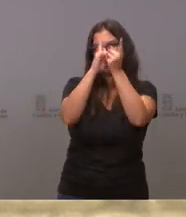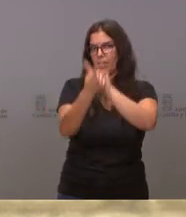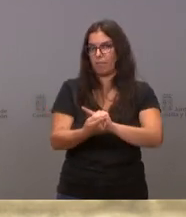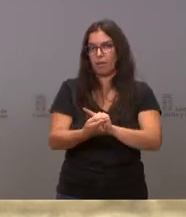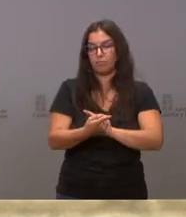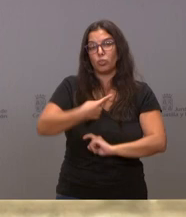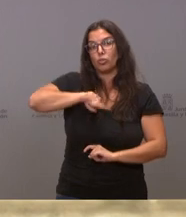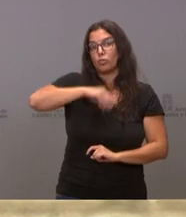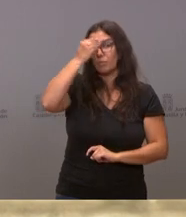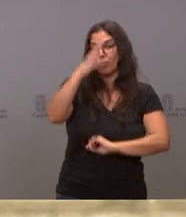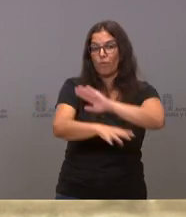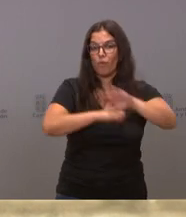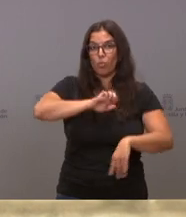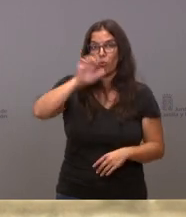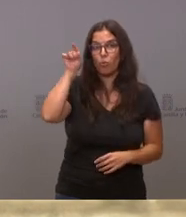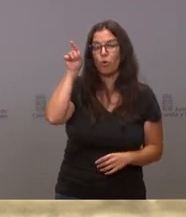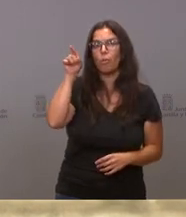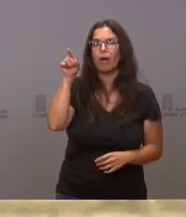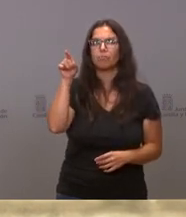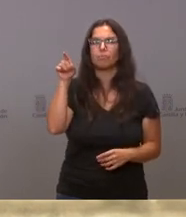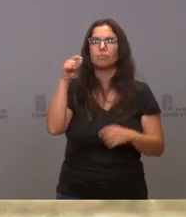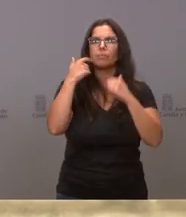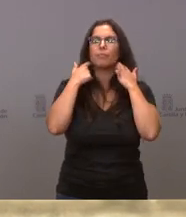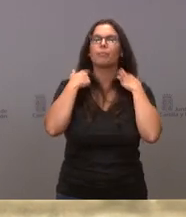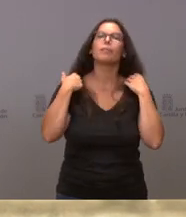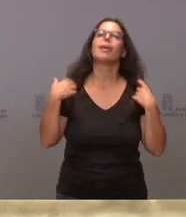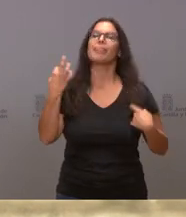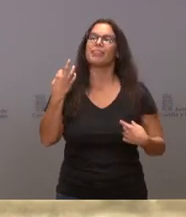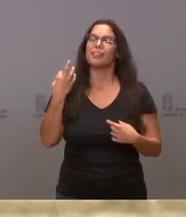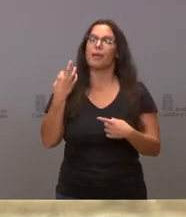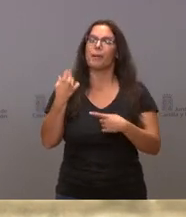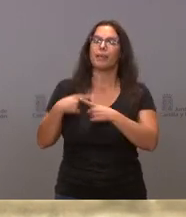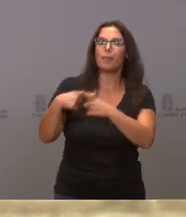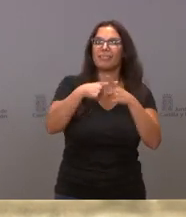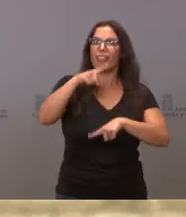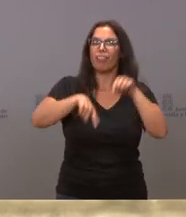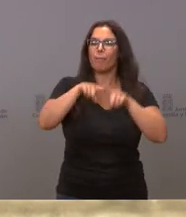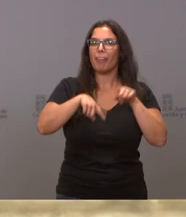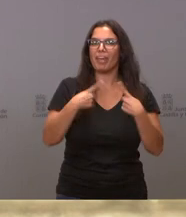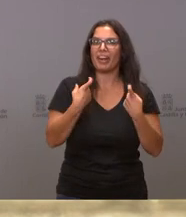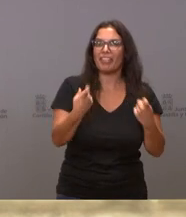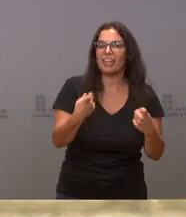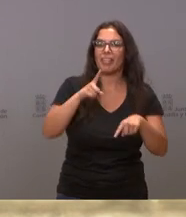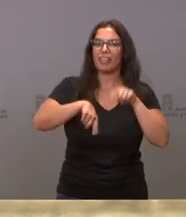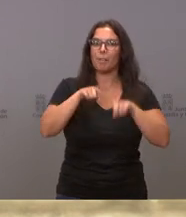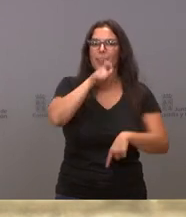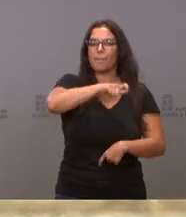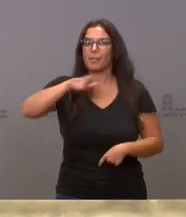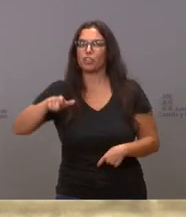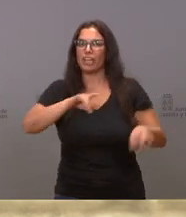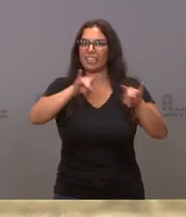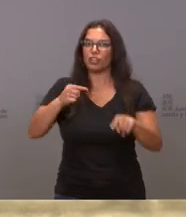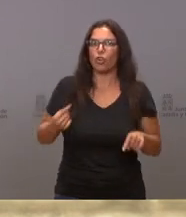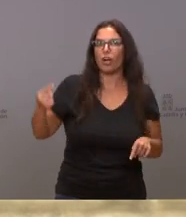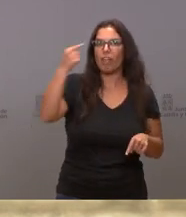Consideramos que los fondos europeos tienen que atender al interés, a las necesidades, a las personas de cada uno de los